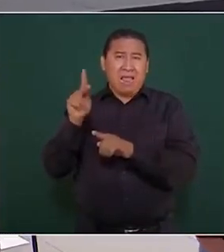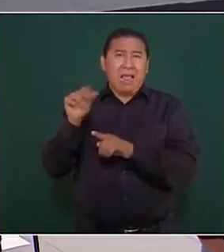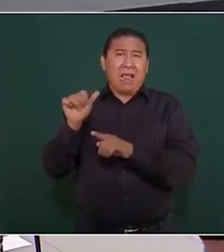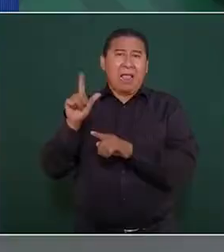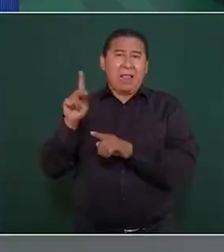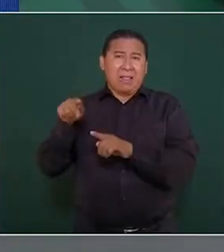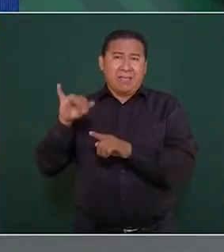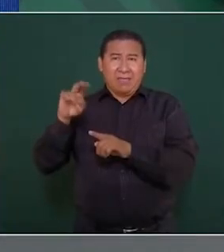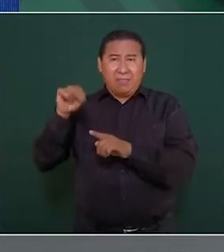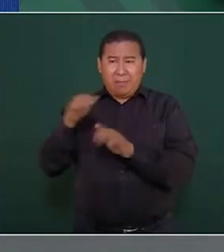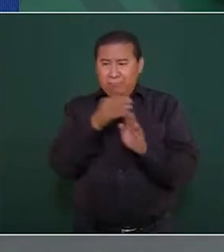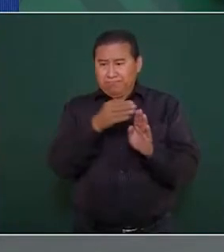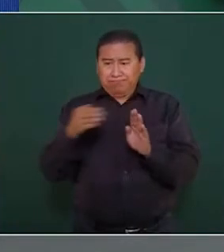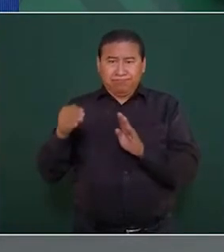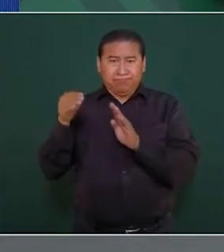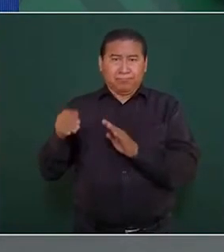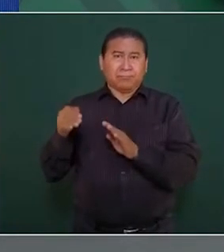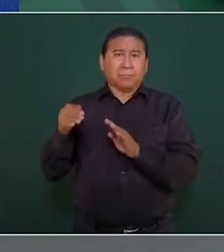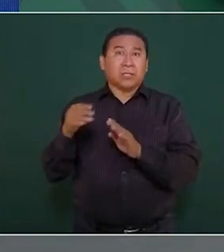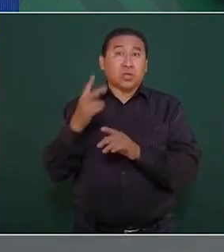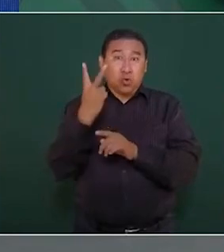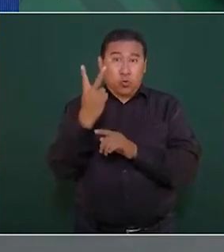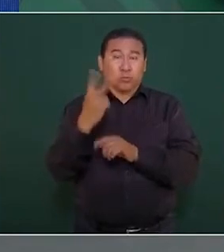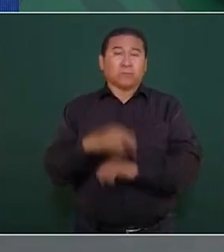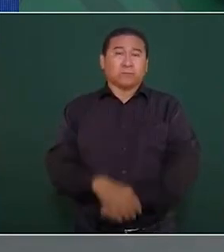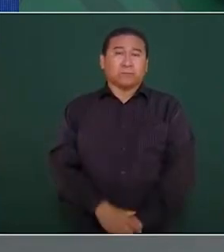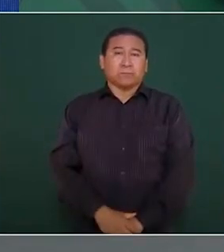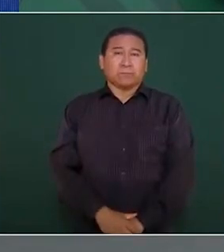es el tramo dos.